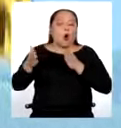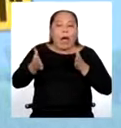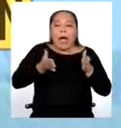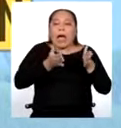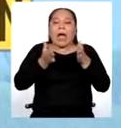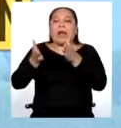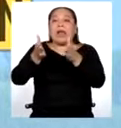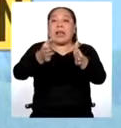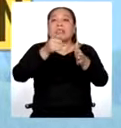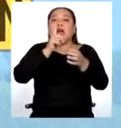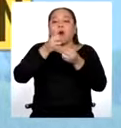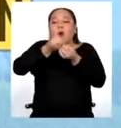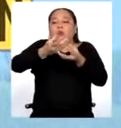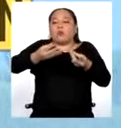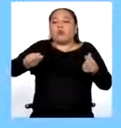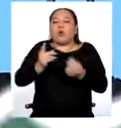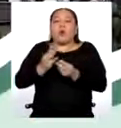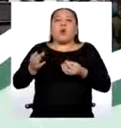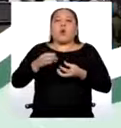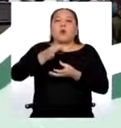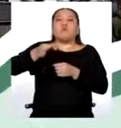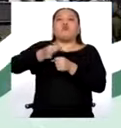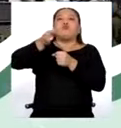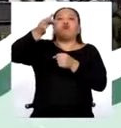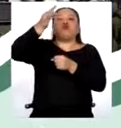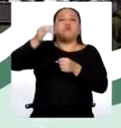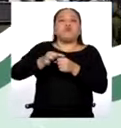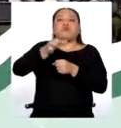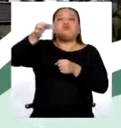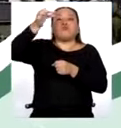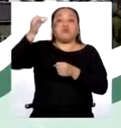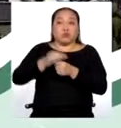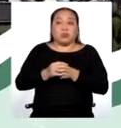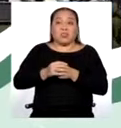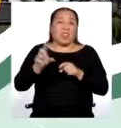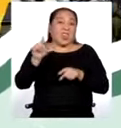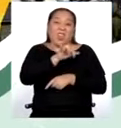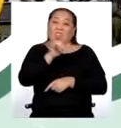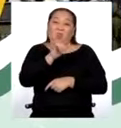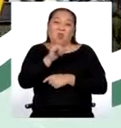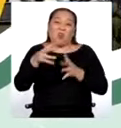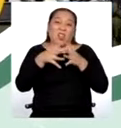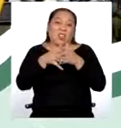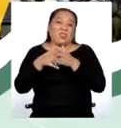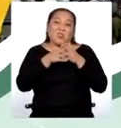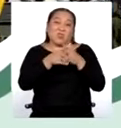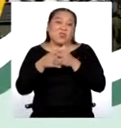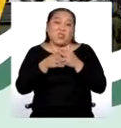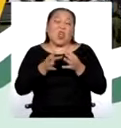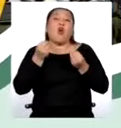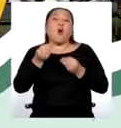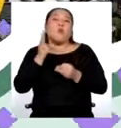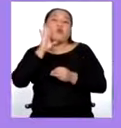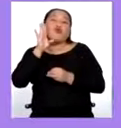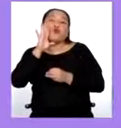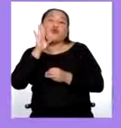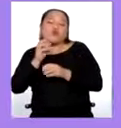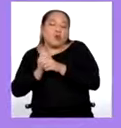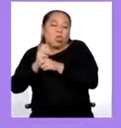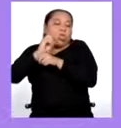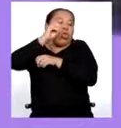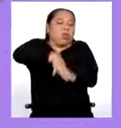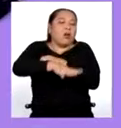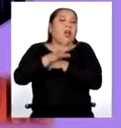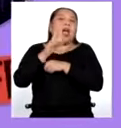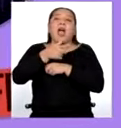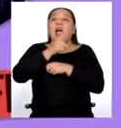pérdidas de agua por evaporación. Lo mismo ocurre con la industria, que casi siempre arroja en el ambiente productos químicos como